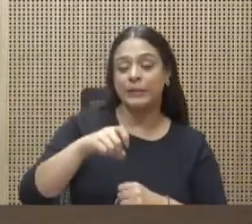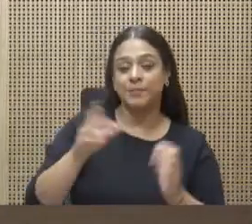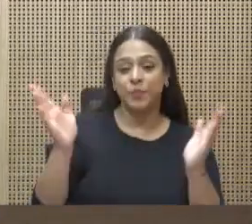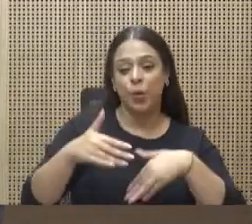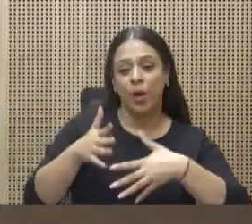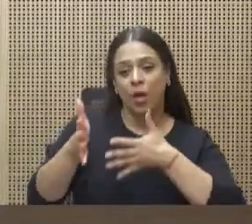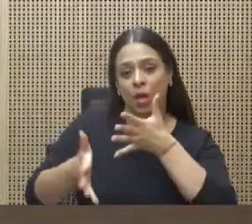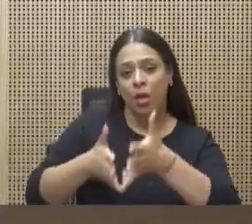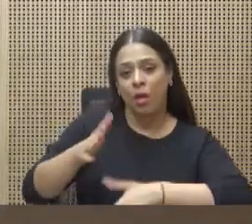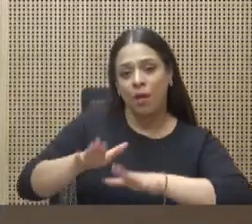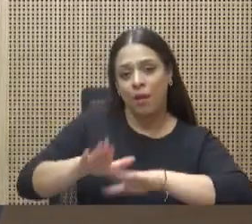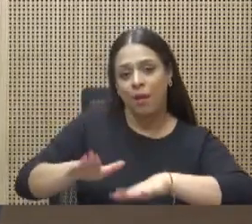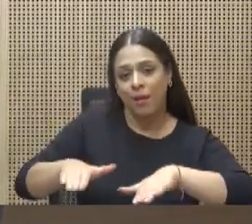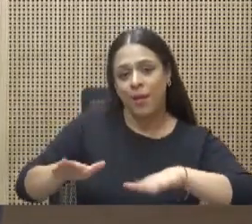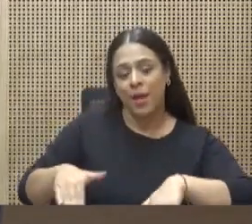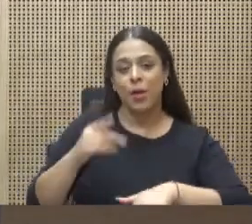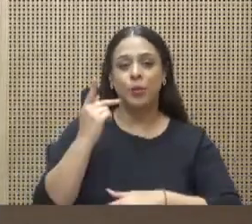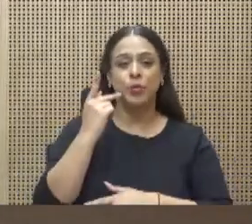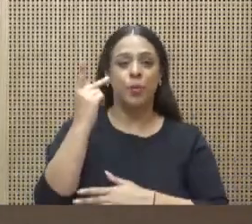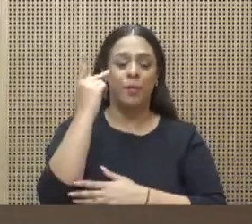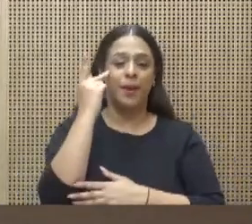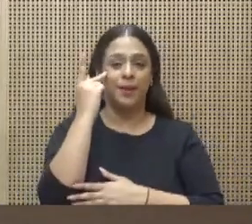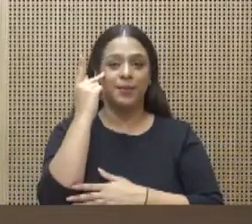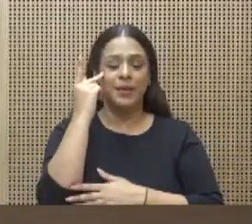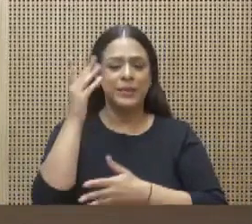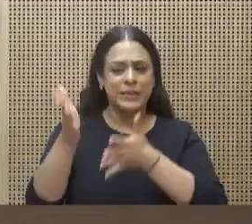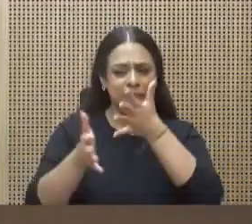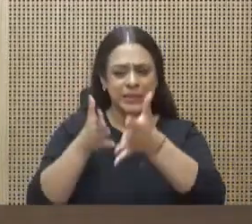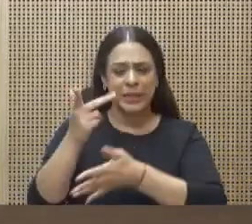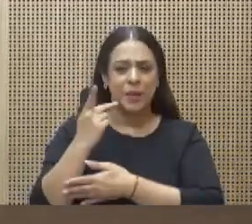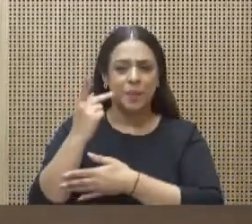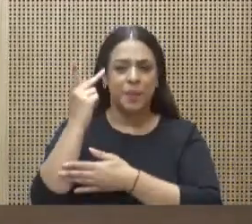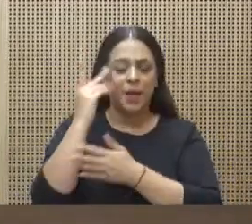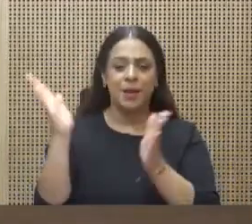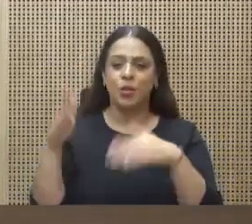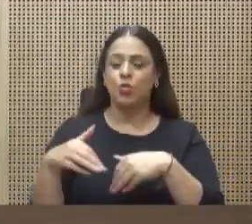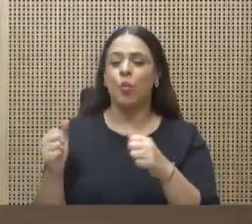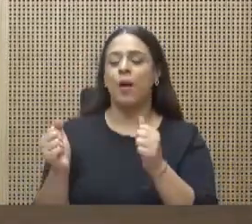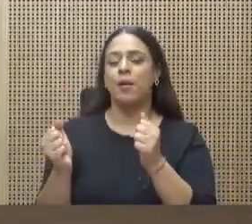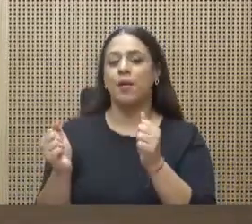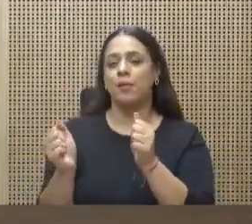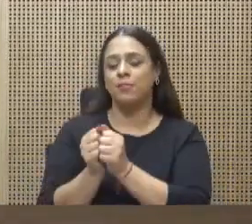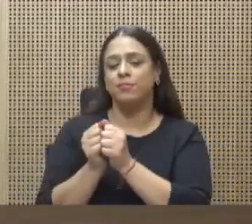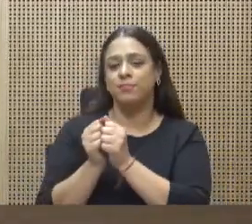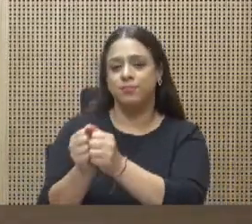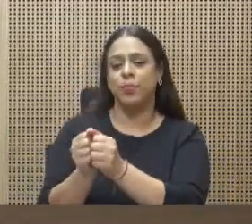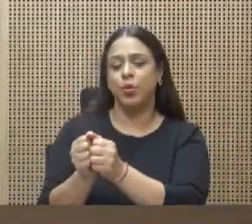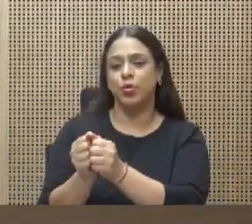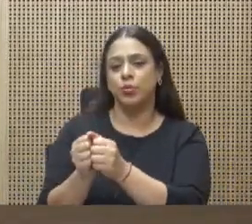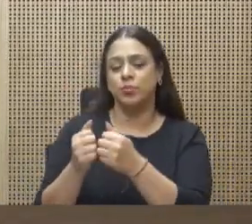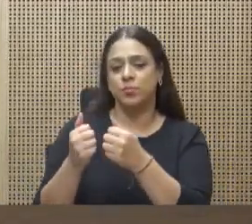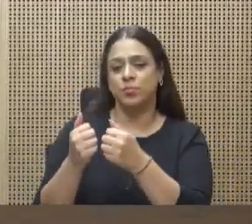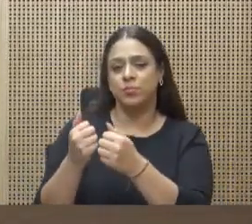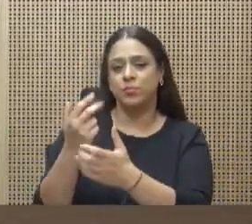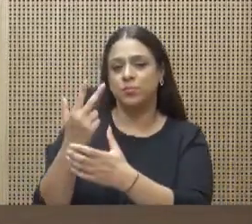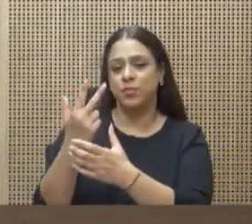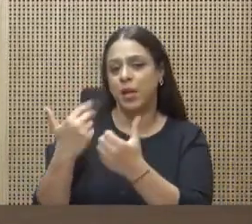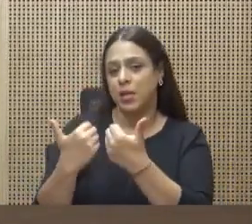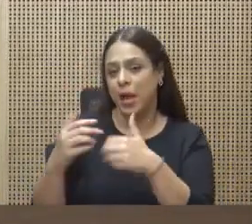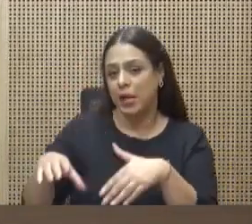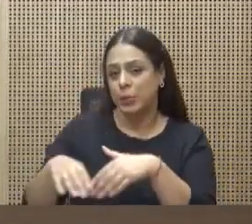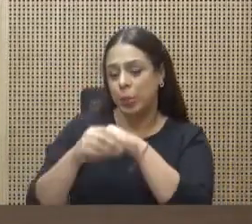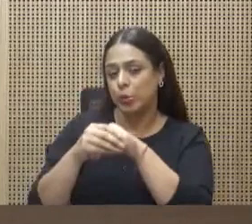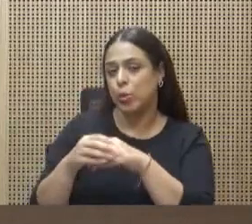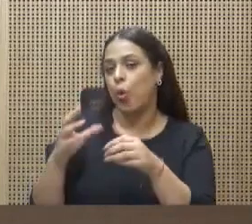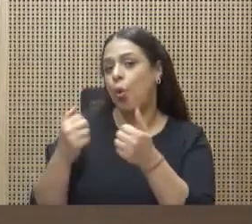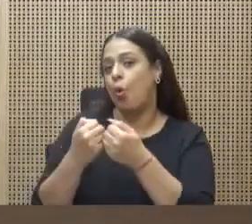sin el debido acompañamiento de sus parejas. Comunidades enteras que no tienen libertad para desarrollarse porque se